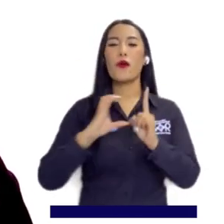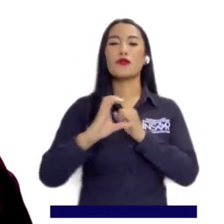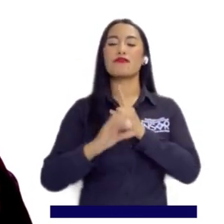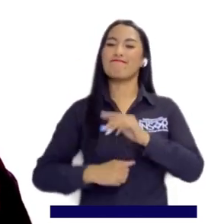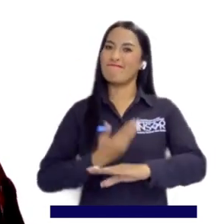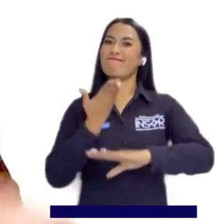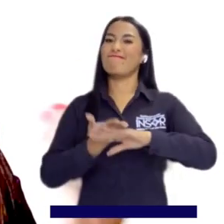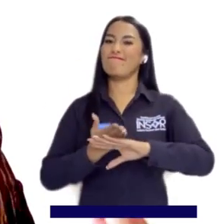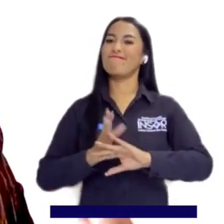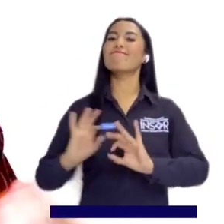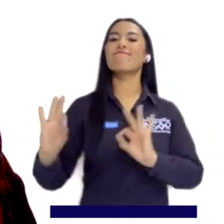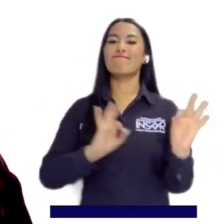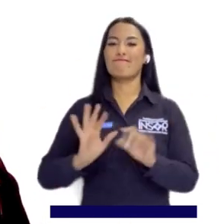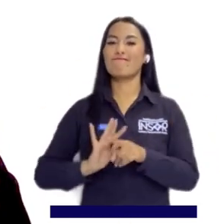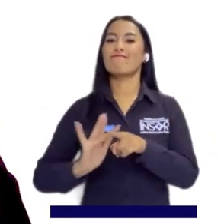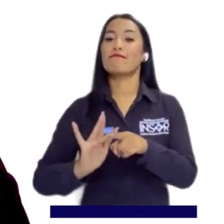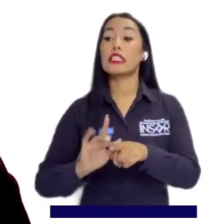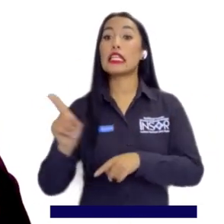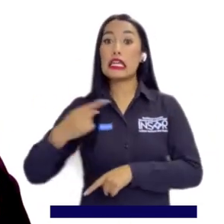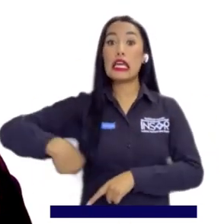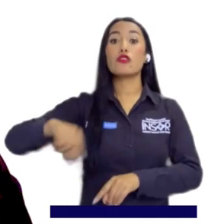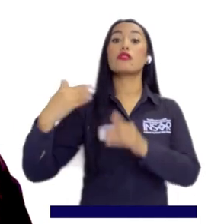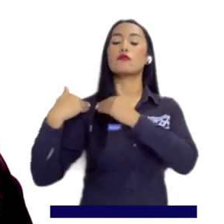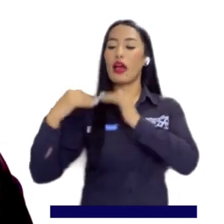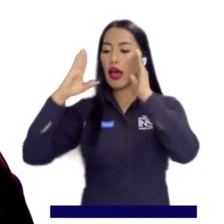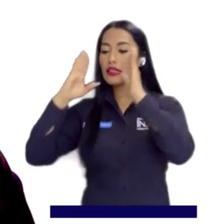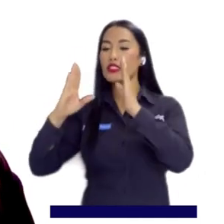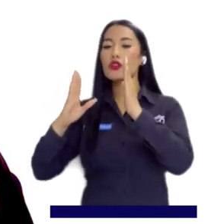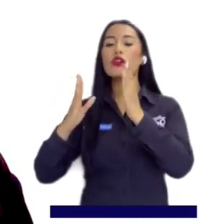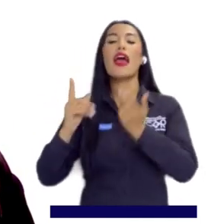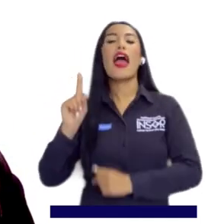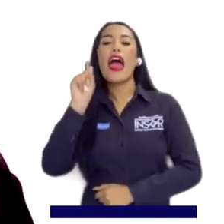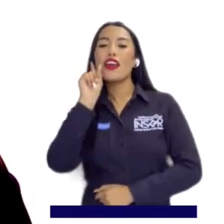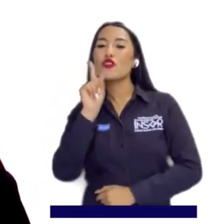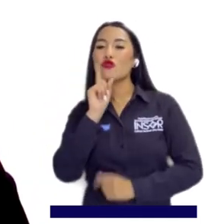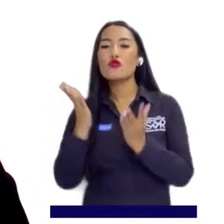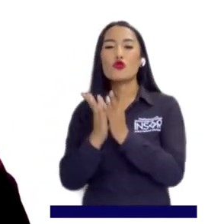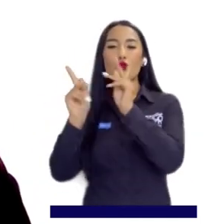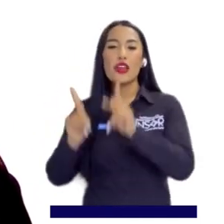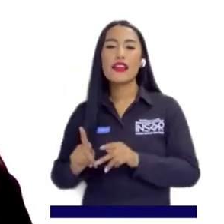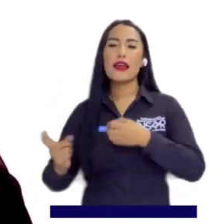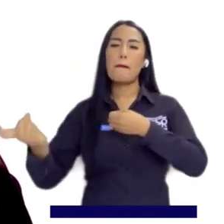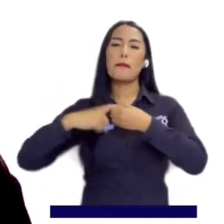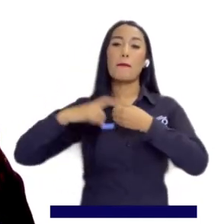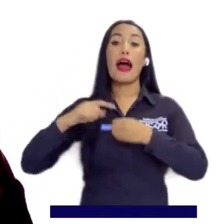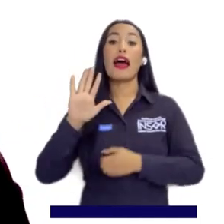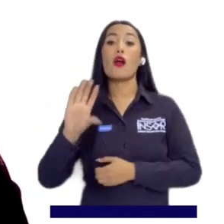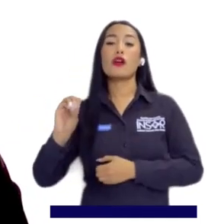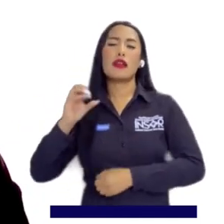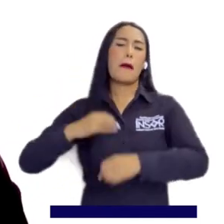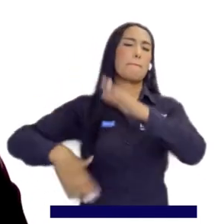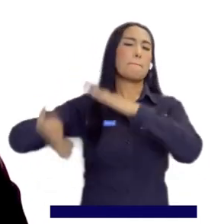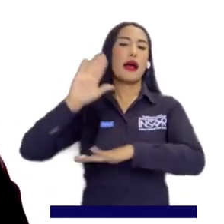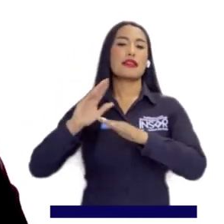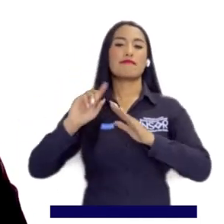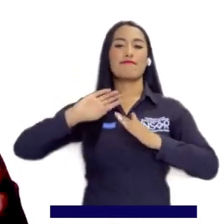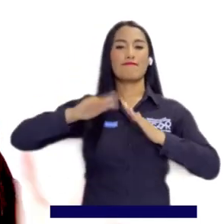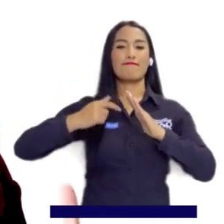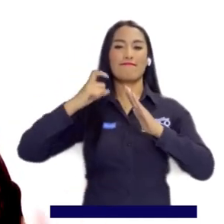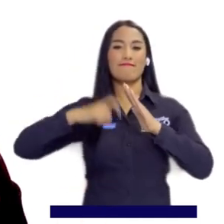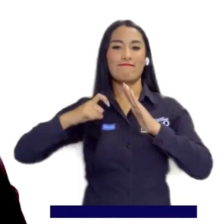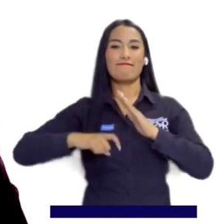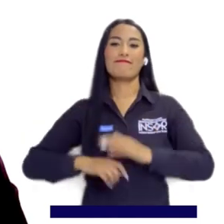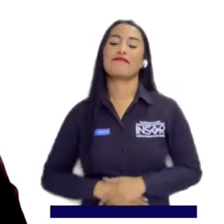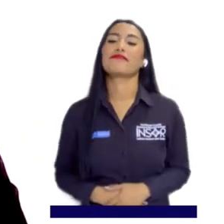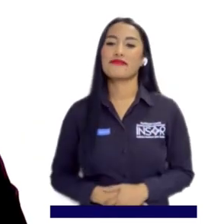de la oferta bilingüe y bicultural y que concentran más del 50% del registro decimal de estudiantes solos. Con estas instituciones educativas